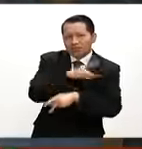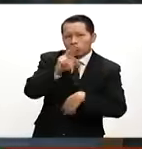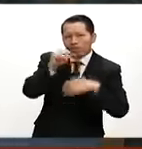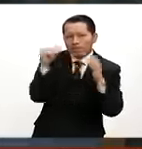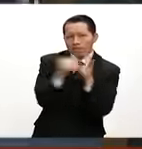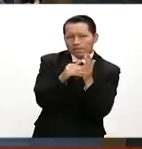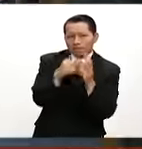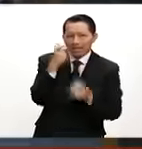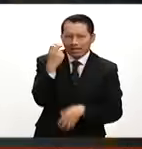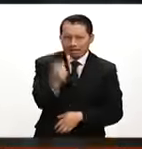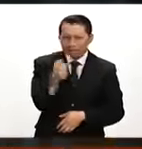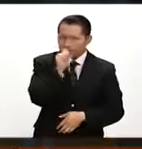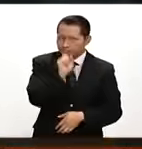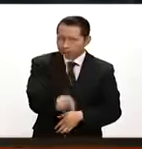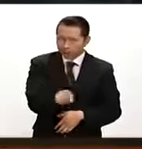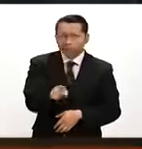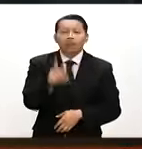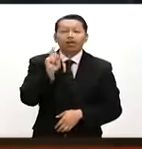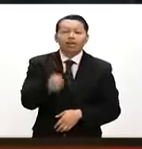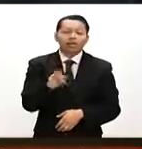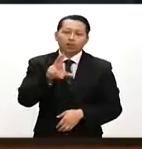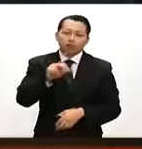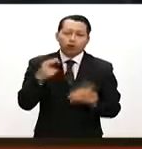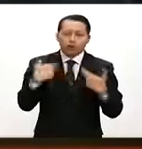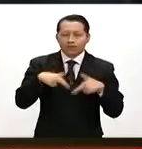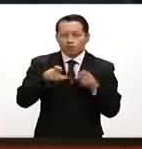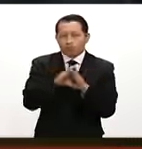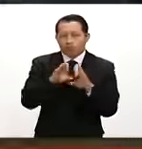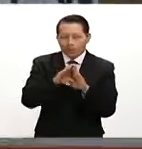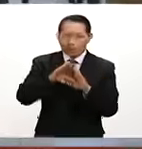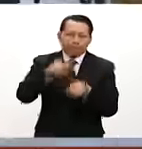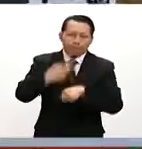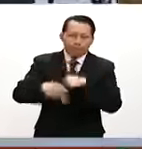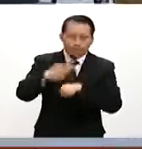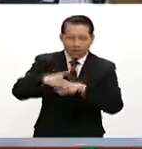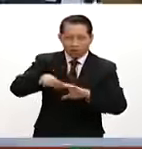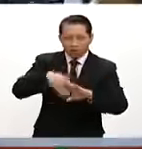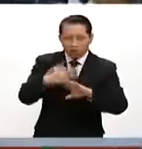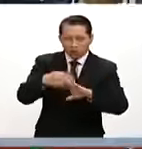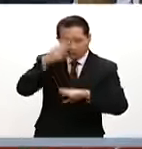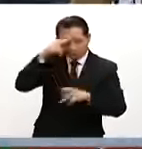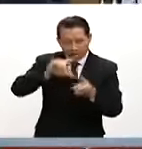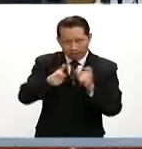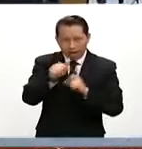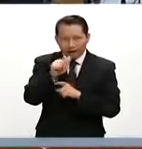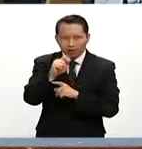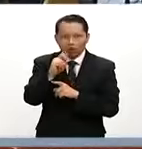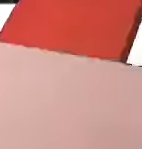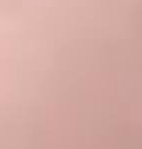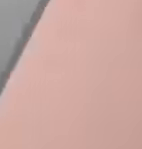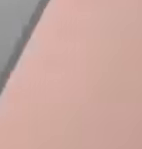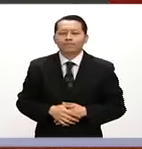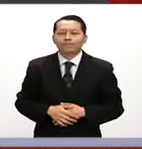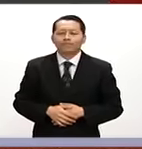mil de estas estructuras que ya no representan un peligro para la ciudadanía. Para México al Día, Antonio López.